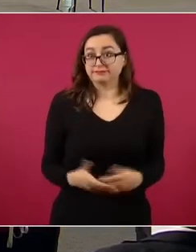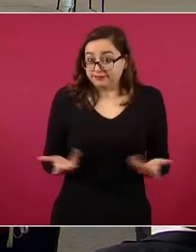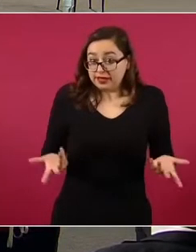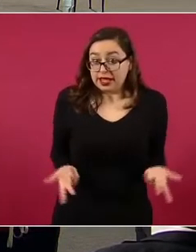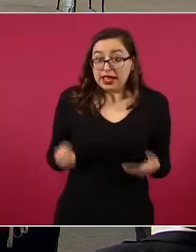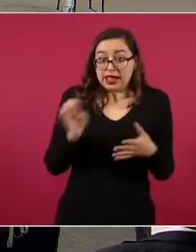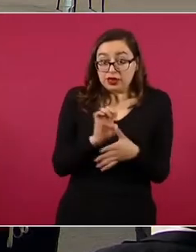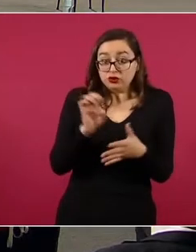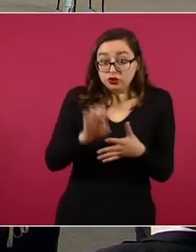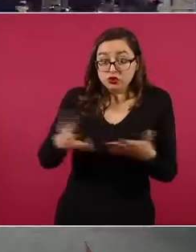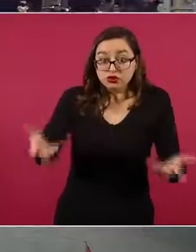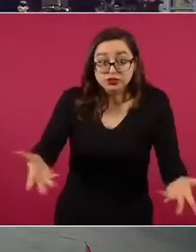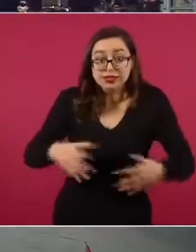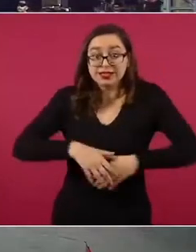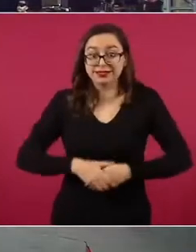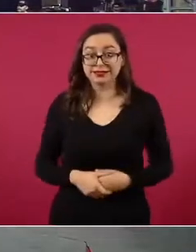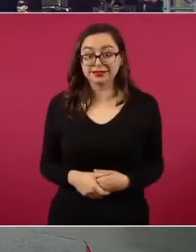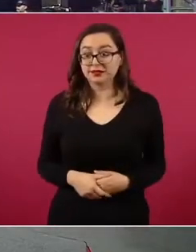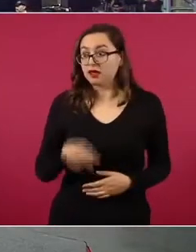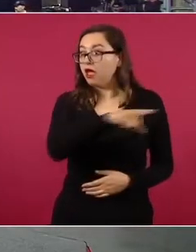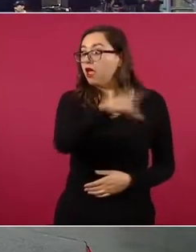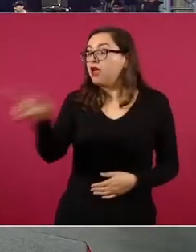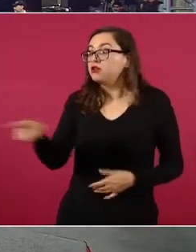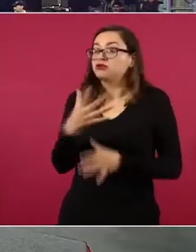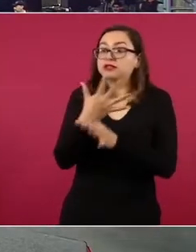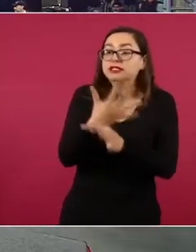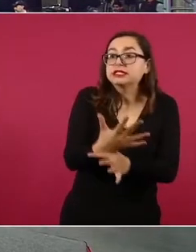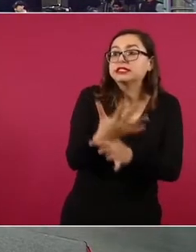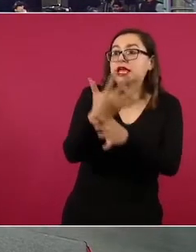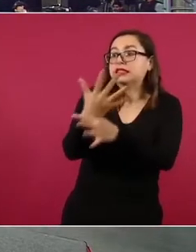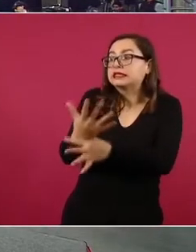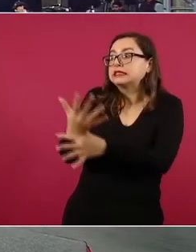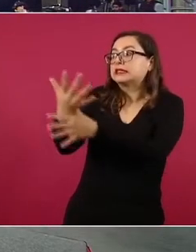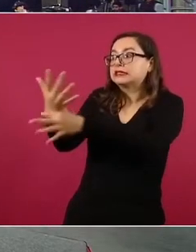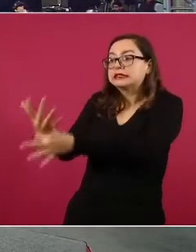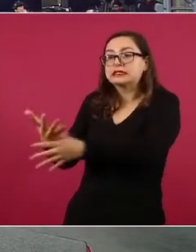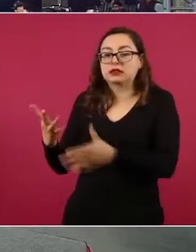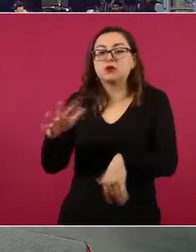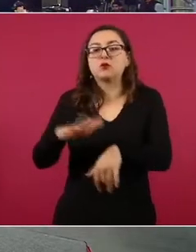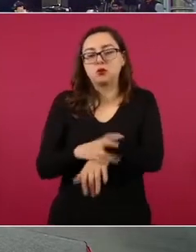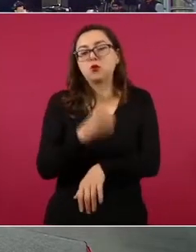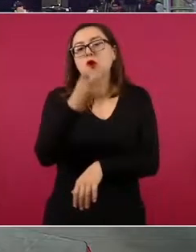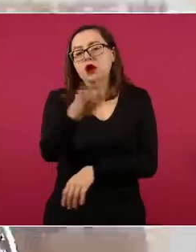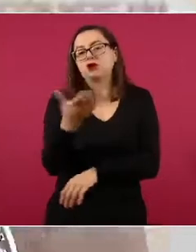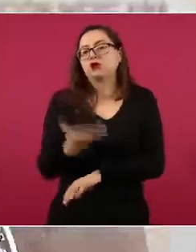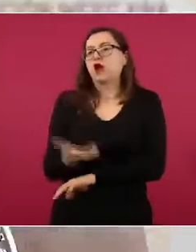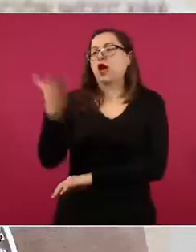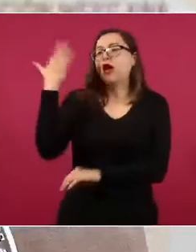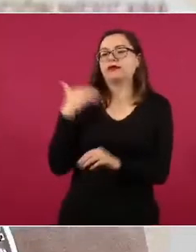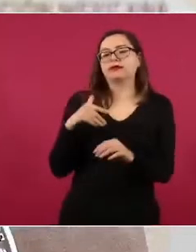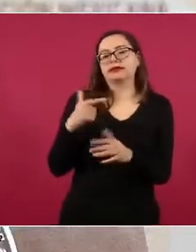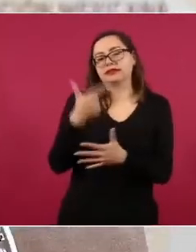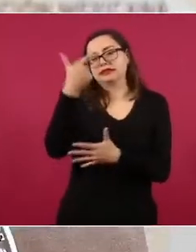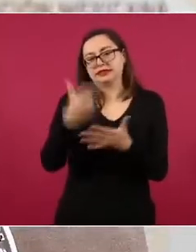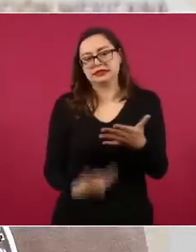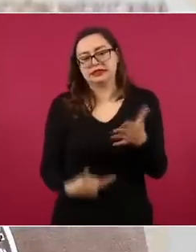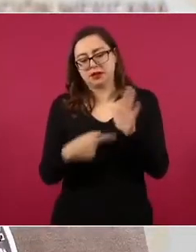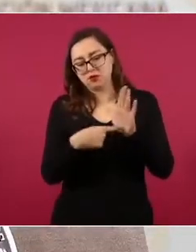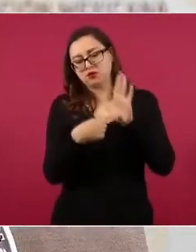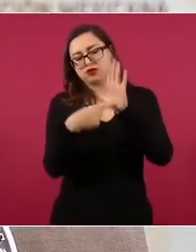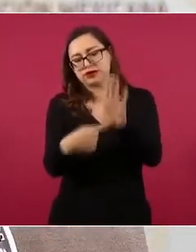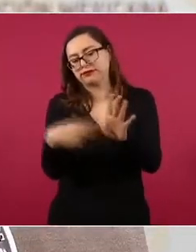este, se le incluyó en la lista de posibles candidatos de la oposición a la presidencia de la República. Bueno,